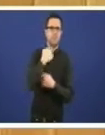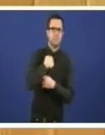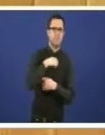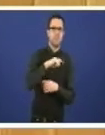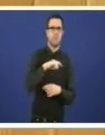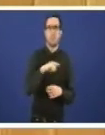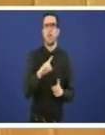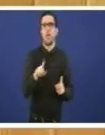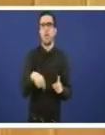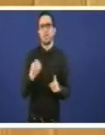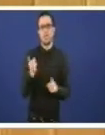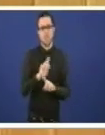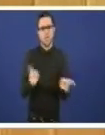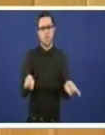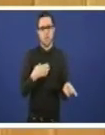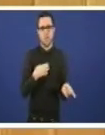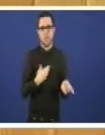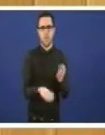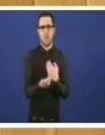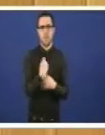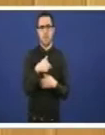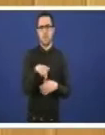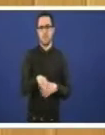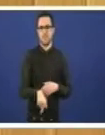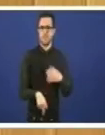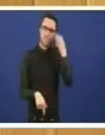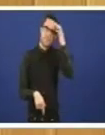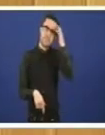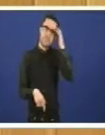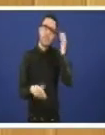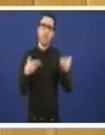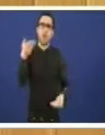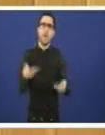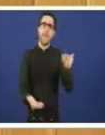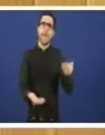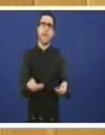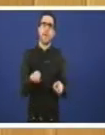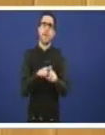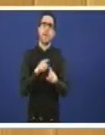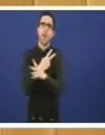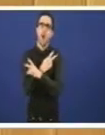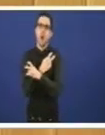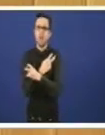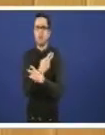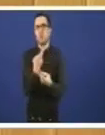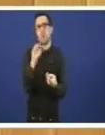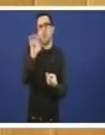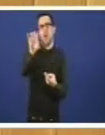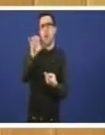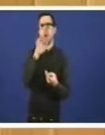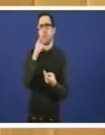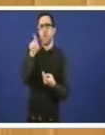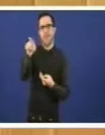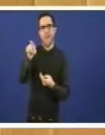Varela, que venha vostede aquí a comparar con Áustria, que xa nos ten dito en varias ocasións que en Áustria hai